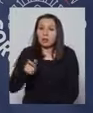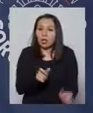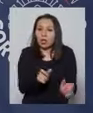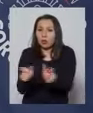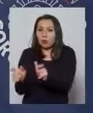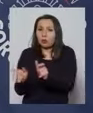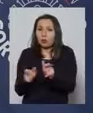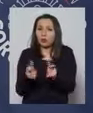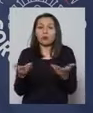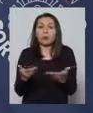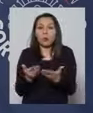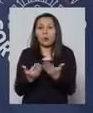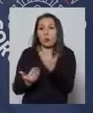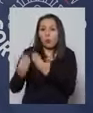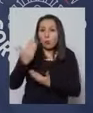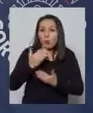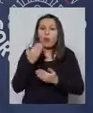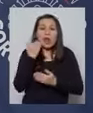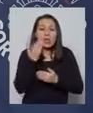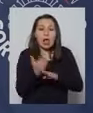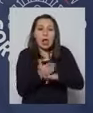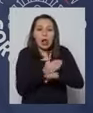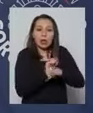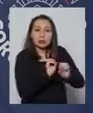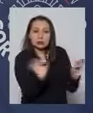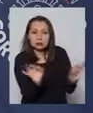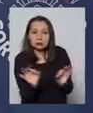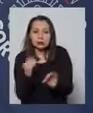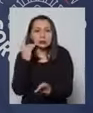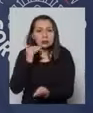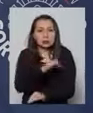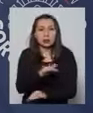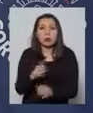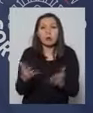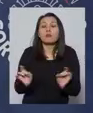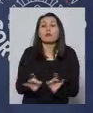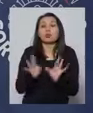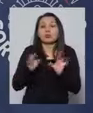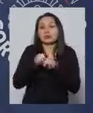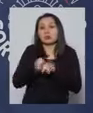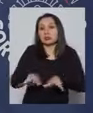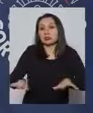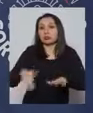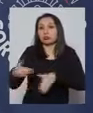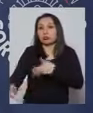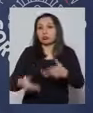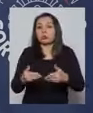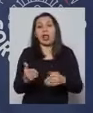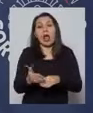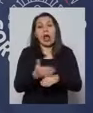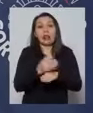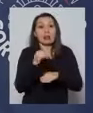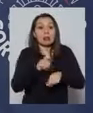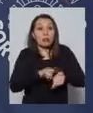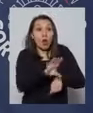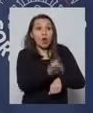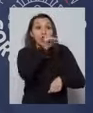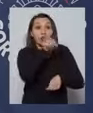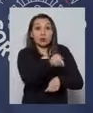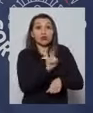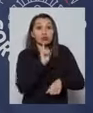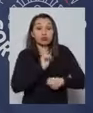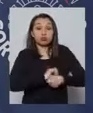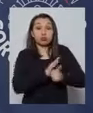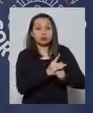manejo de preventivo de los niños en caso que haya un contagio y poder oportunamente aislar a aquellos niños que